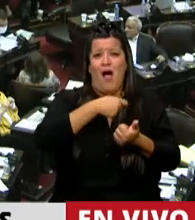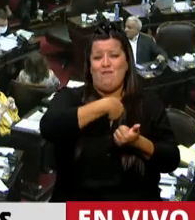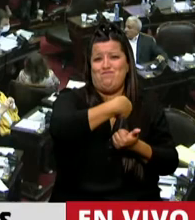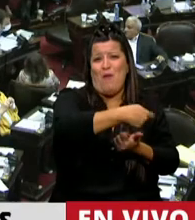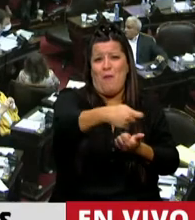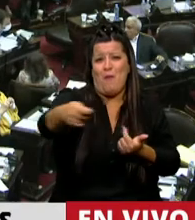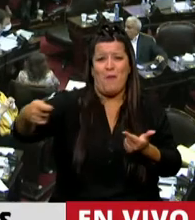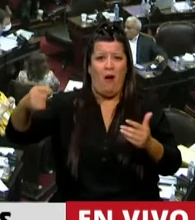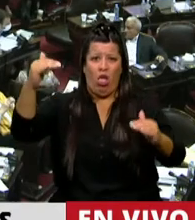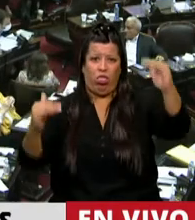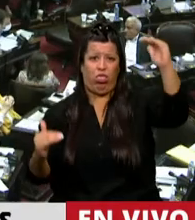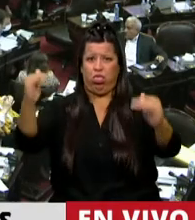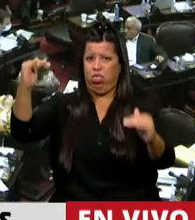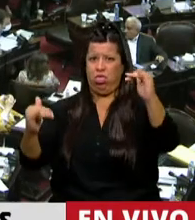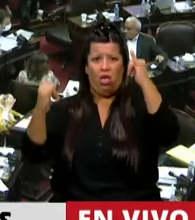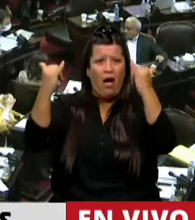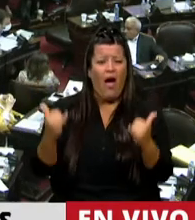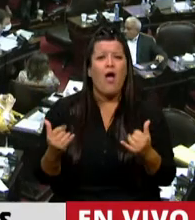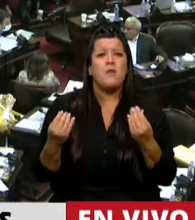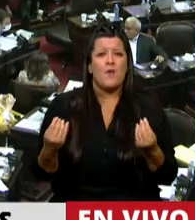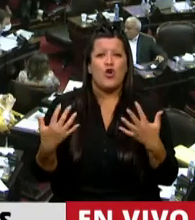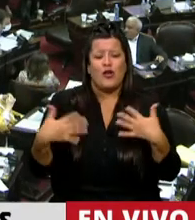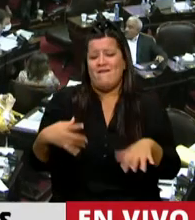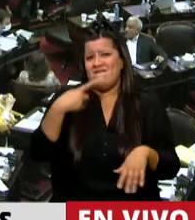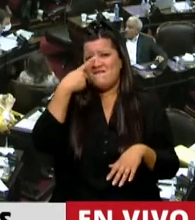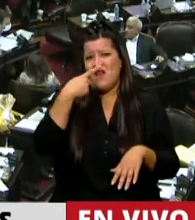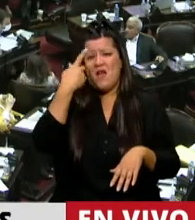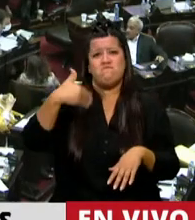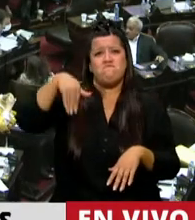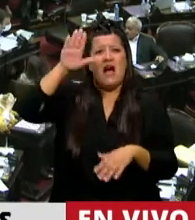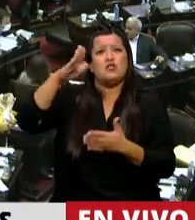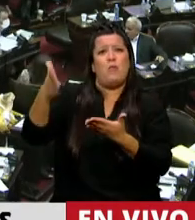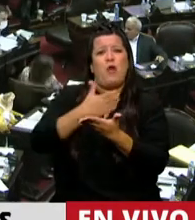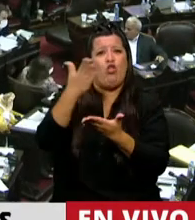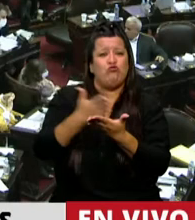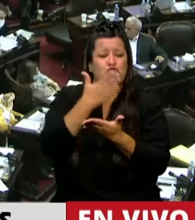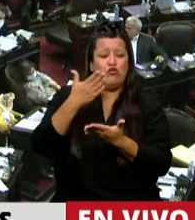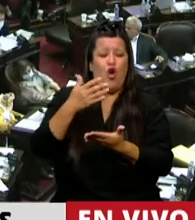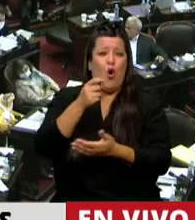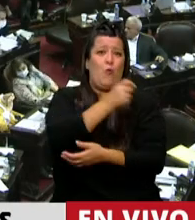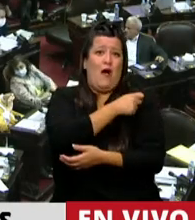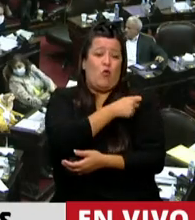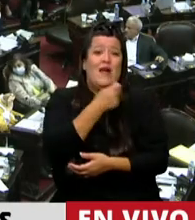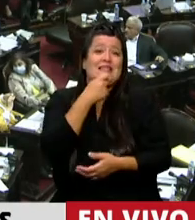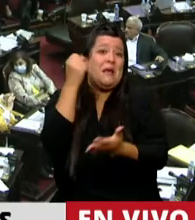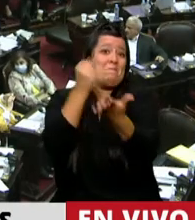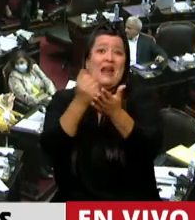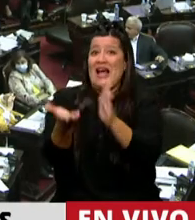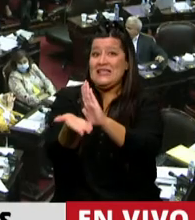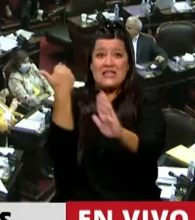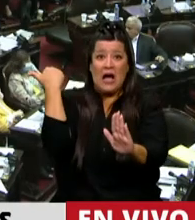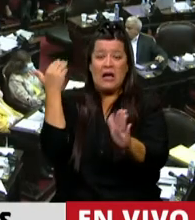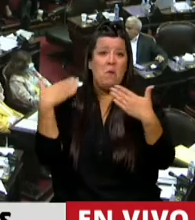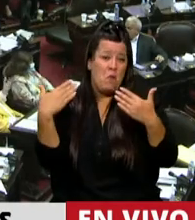cruel, desigual, porque hay una capacidad ociosa enorme de la producción de vacunas, porque si elimináramos las patentes se